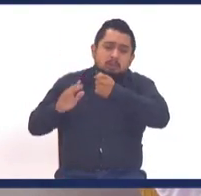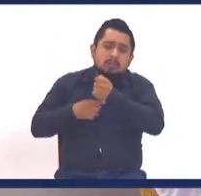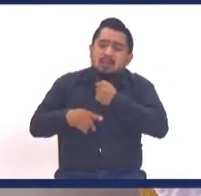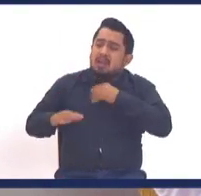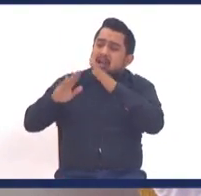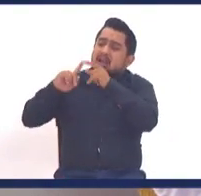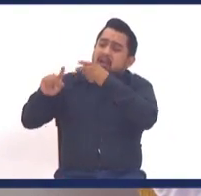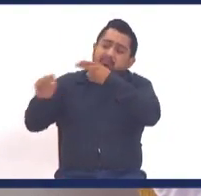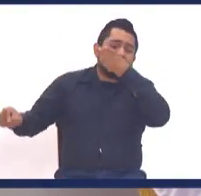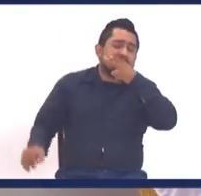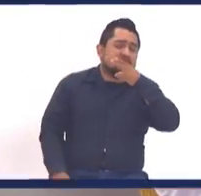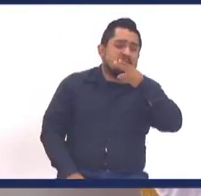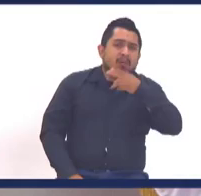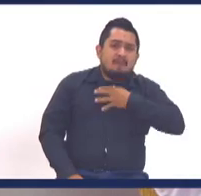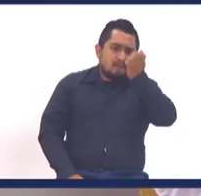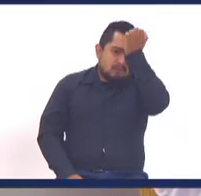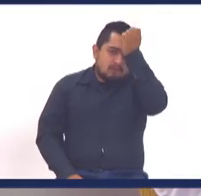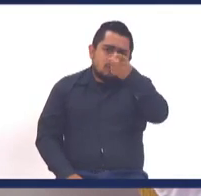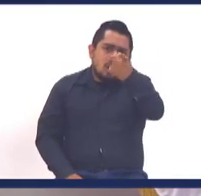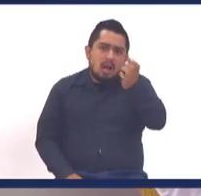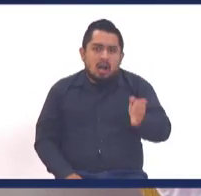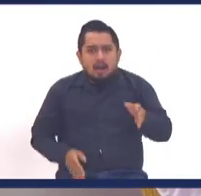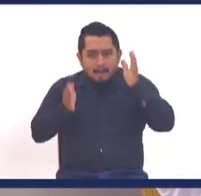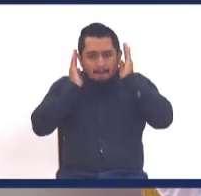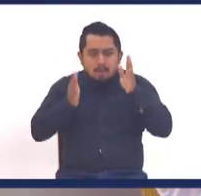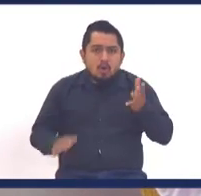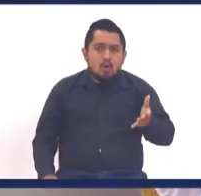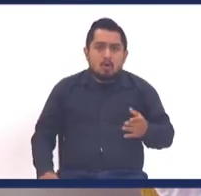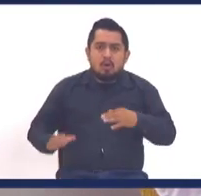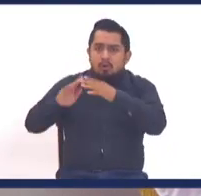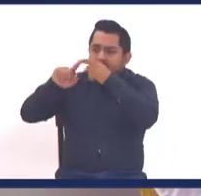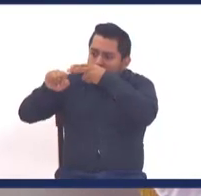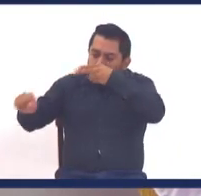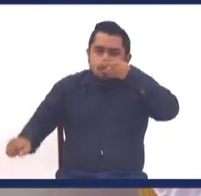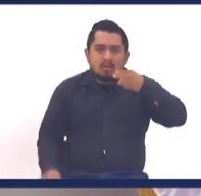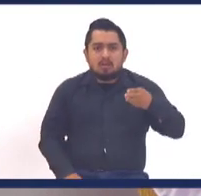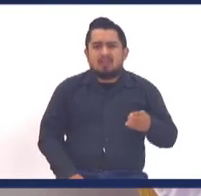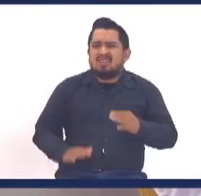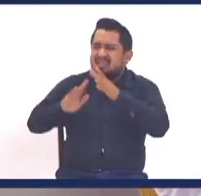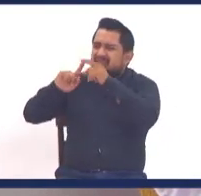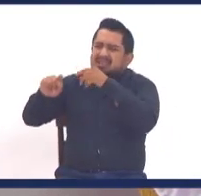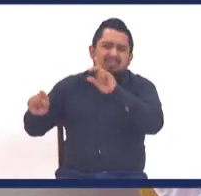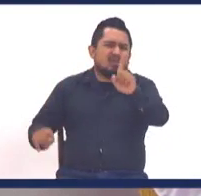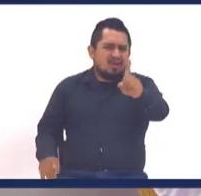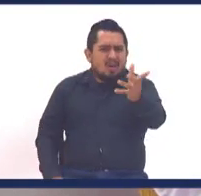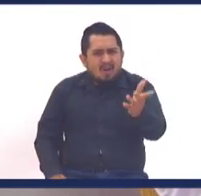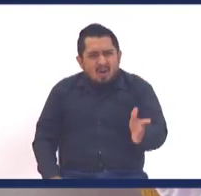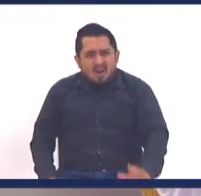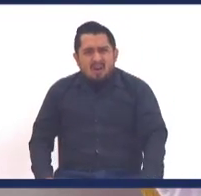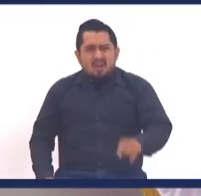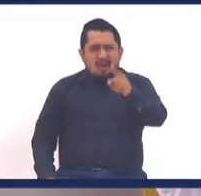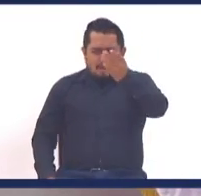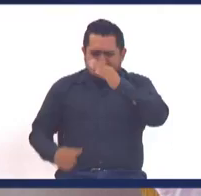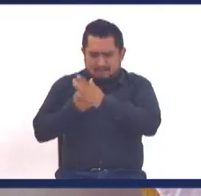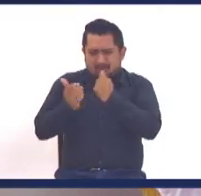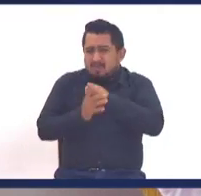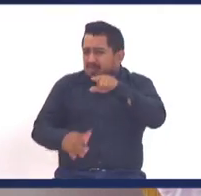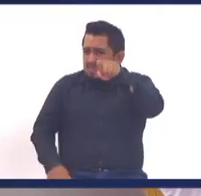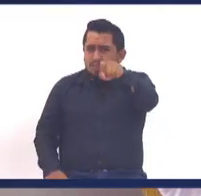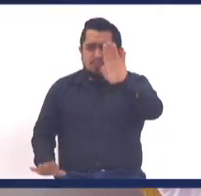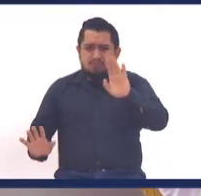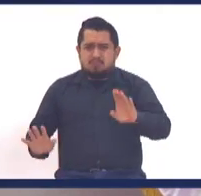congrego, ¿por qué? Por bruto, por eso no te congregás, no que la iglesia, no, ¿cuál iglesia? Si el problema eres tú,